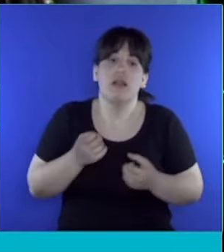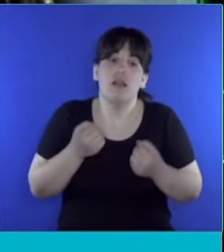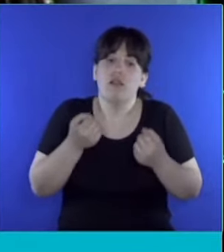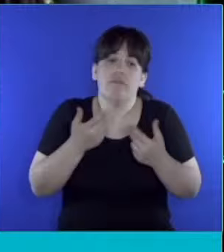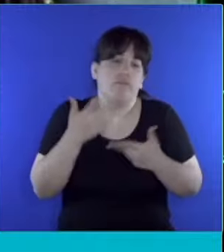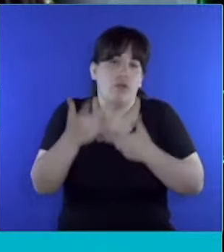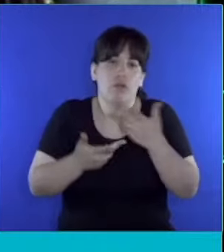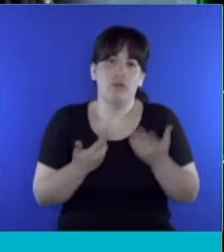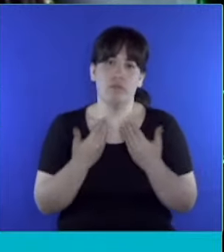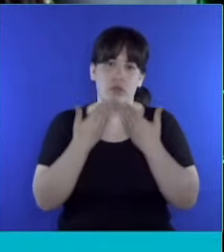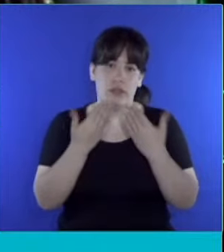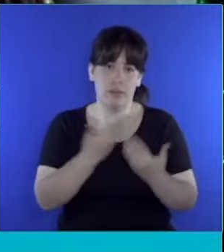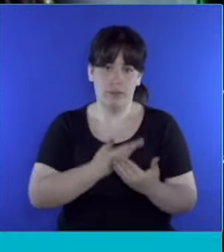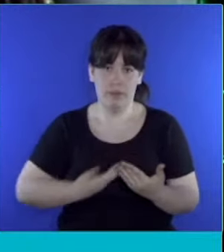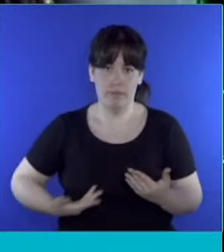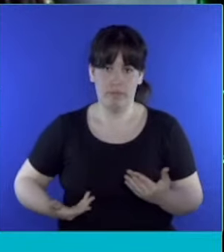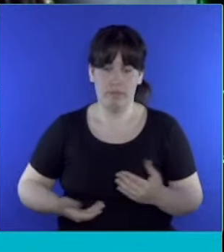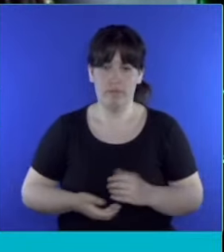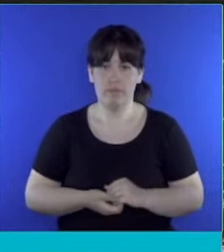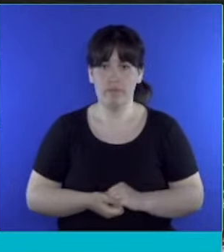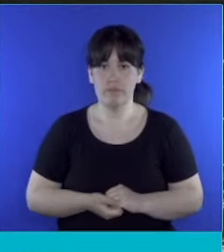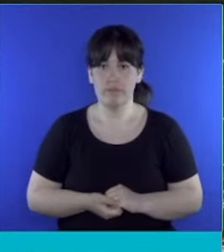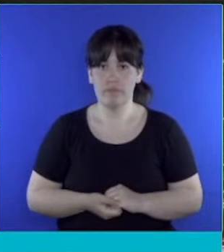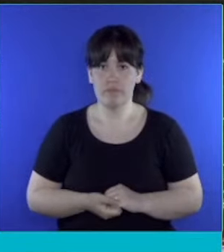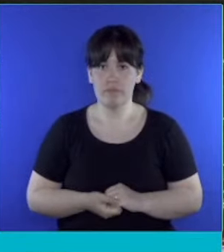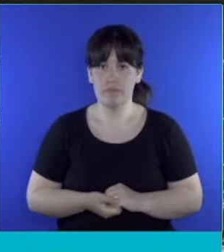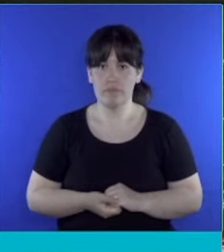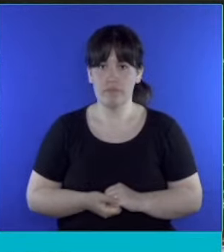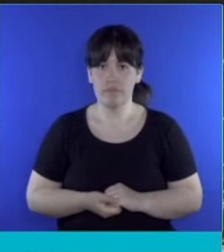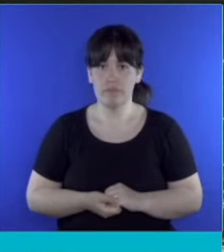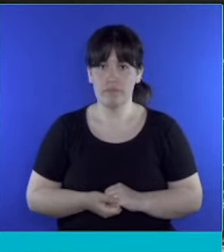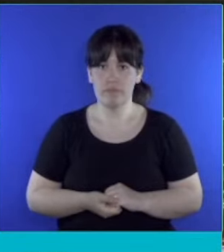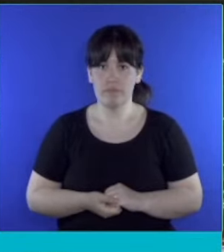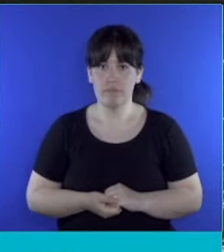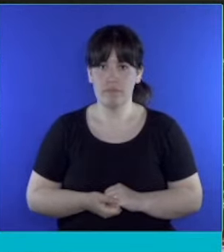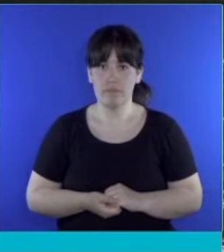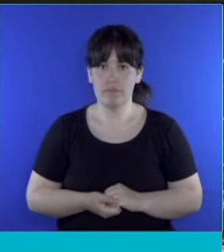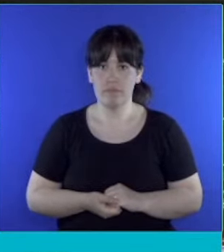manifestar. Muchas gracias, señor Presidente. Muchas gracias, señor Diputado.